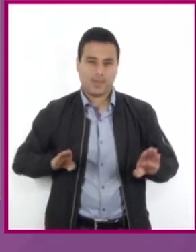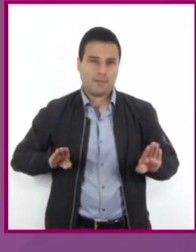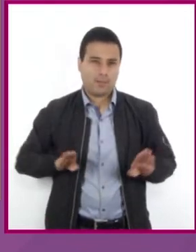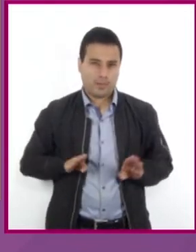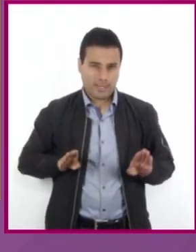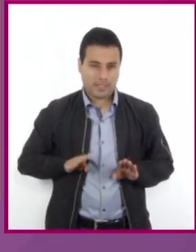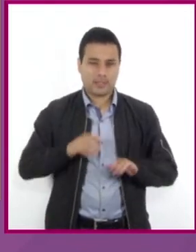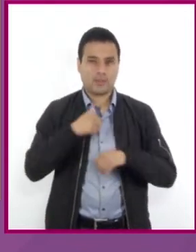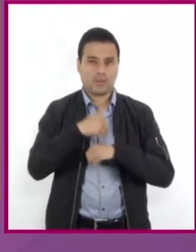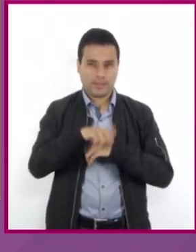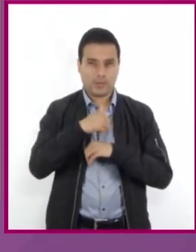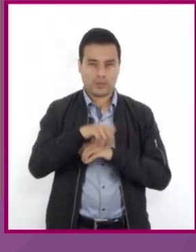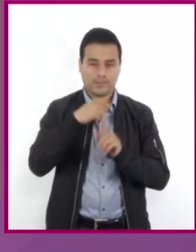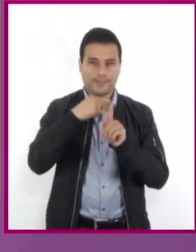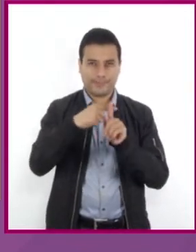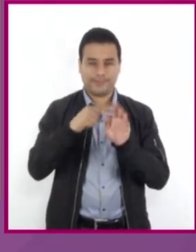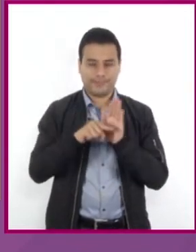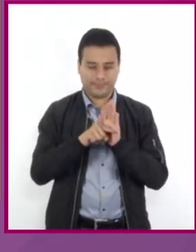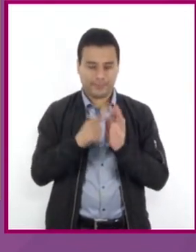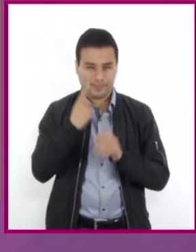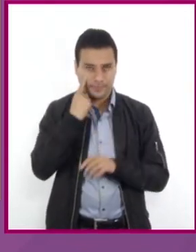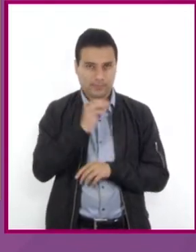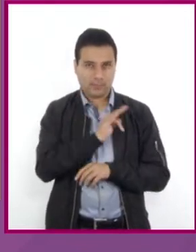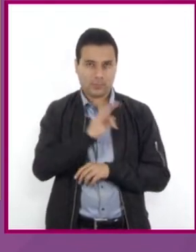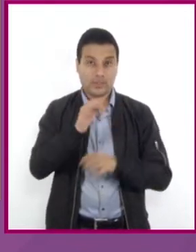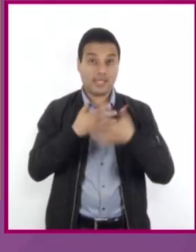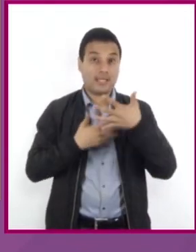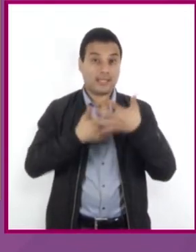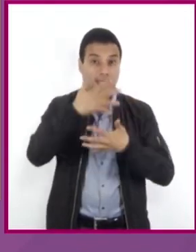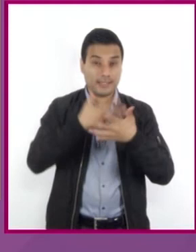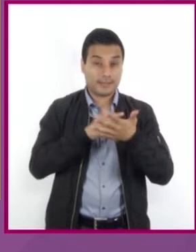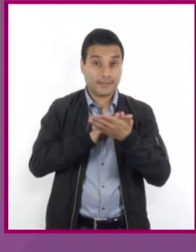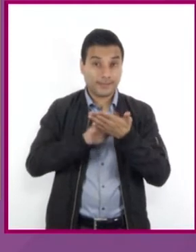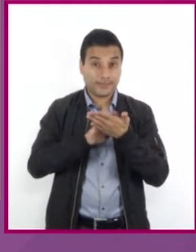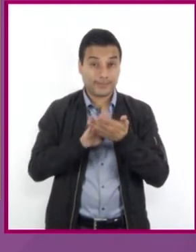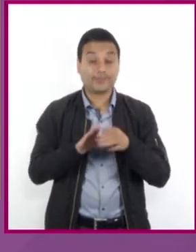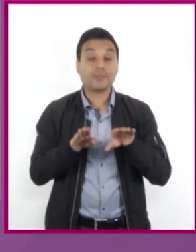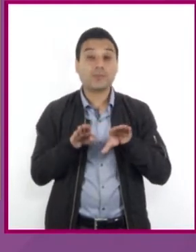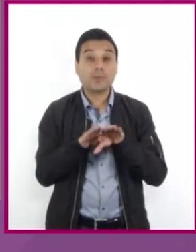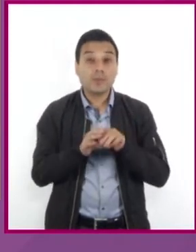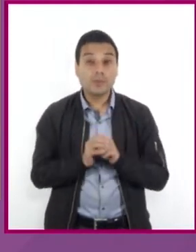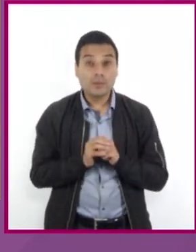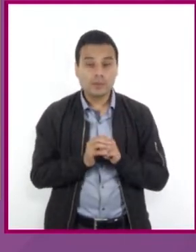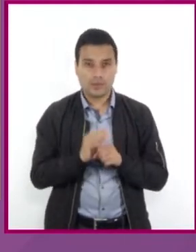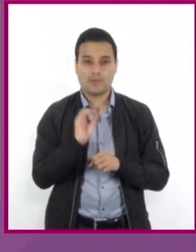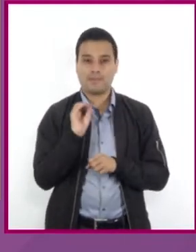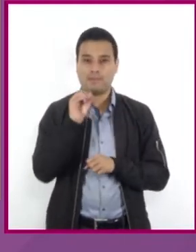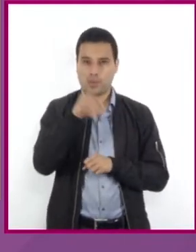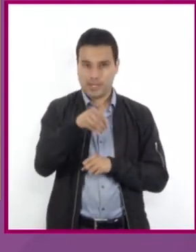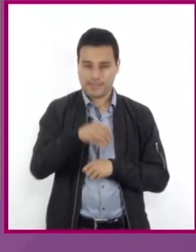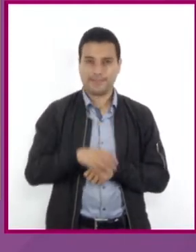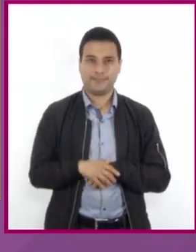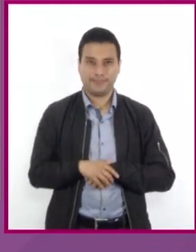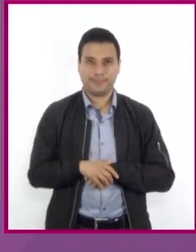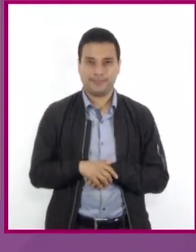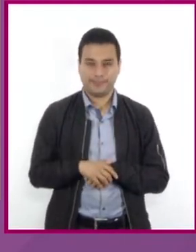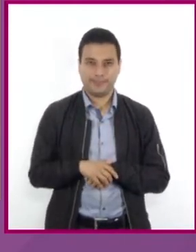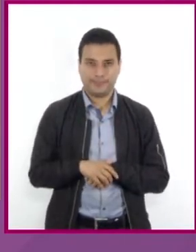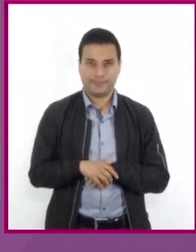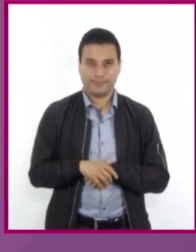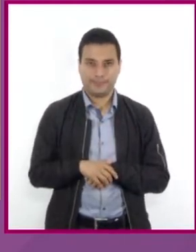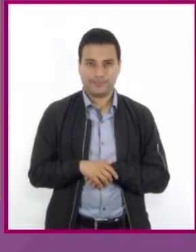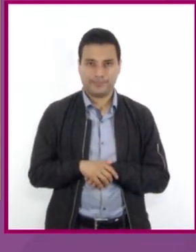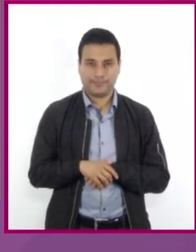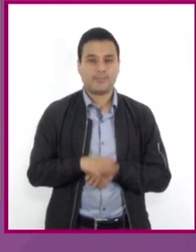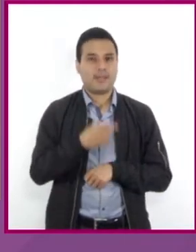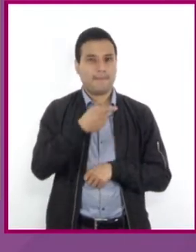Entonces, podemos cancelar 15 en el primer miembro de la igualdad al sumar su inverso aditivo, que es